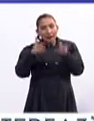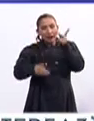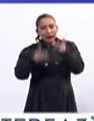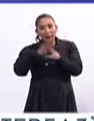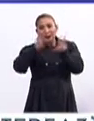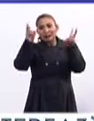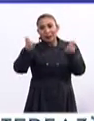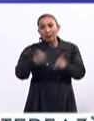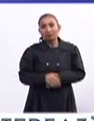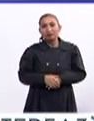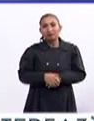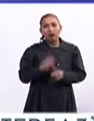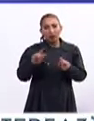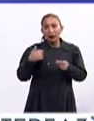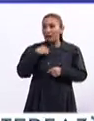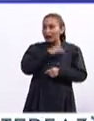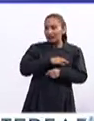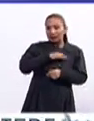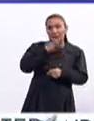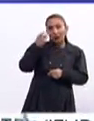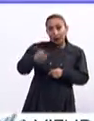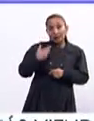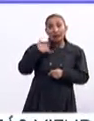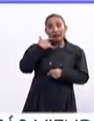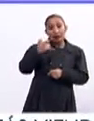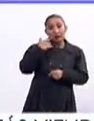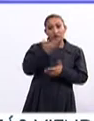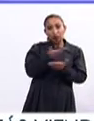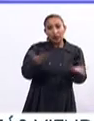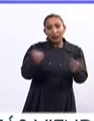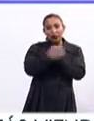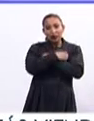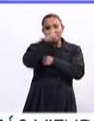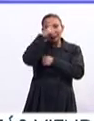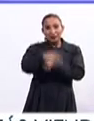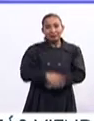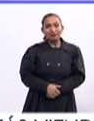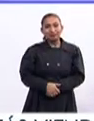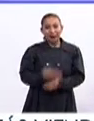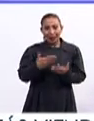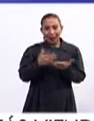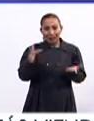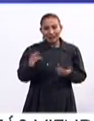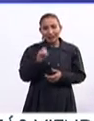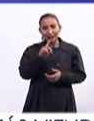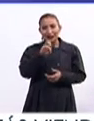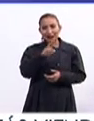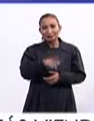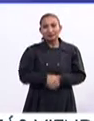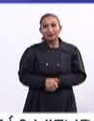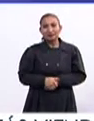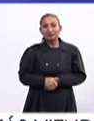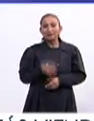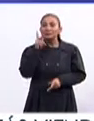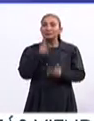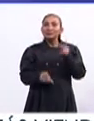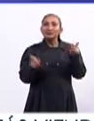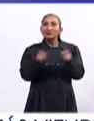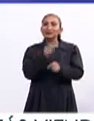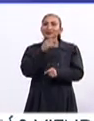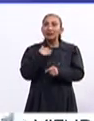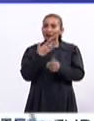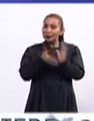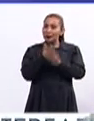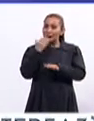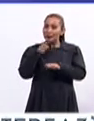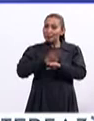platicando de estos temas tan importantes. Al contrario, felicidades por este gran esfuerzo que hacen por la educación en México. Al contrario, gracias César, gracias. Vamos a hacer una breve pausa,